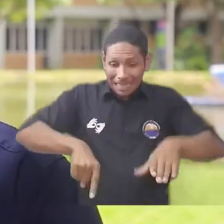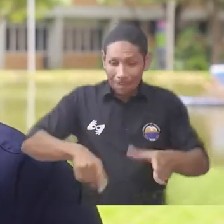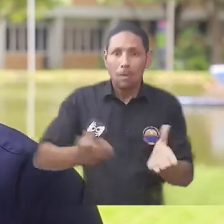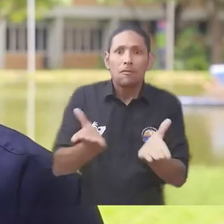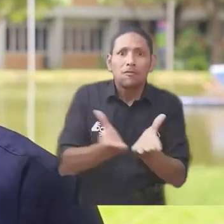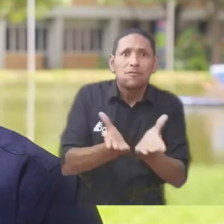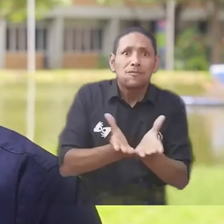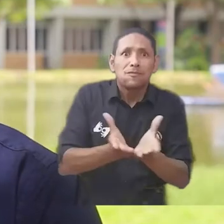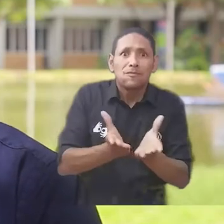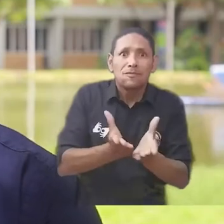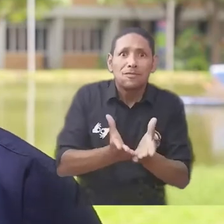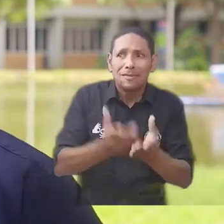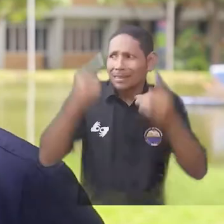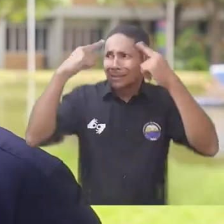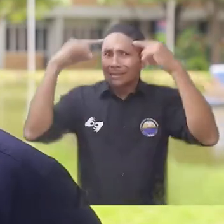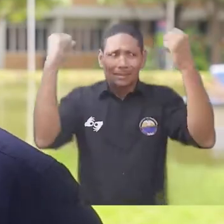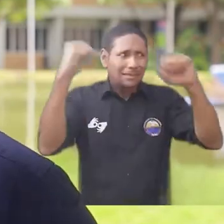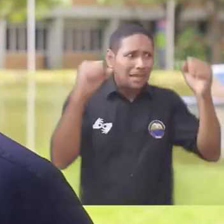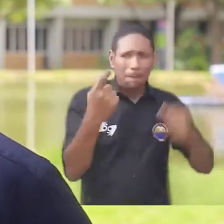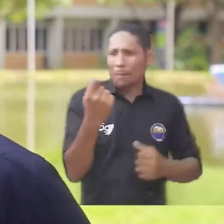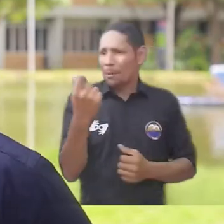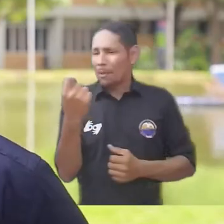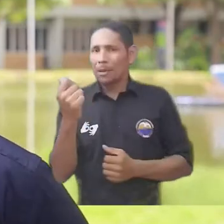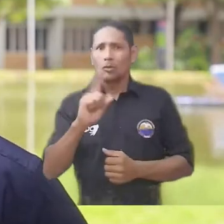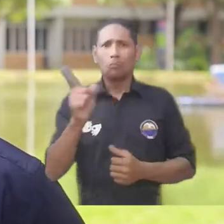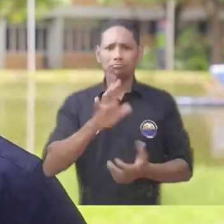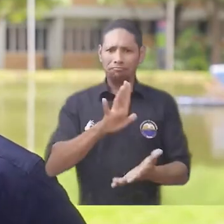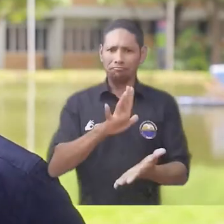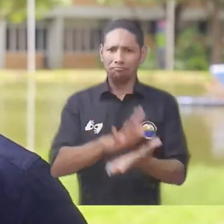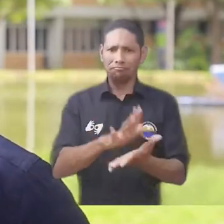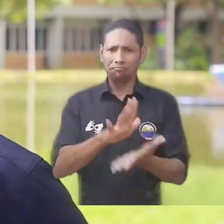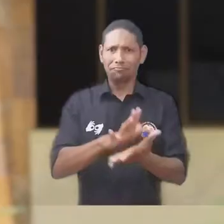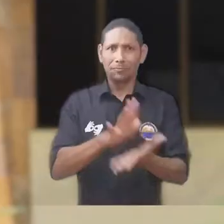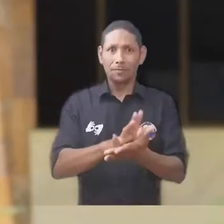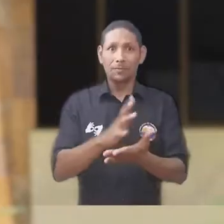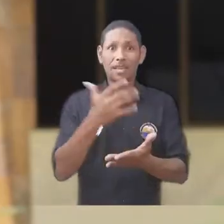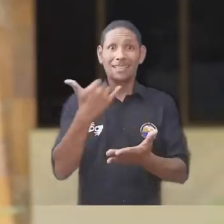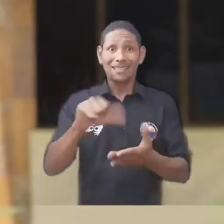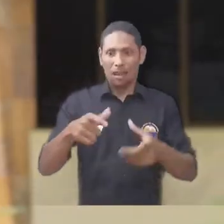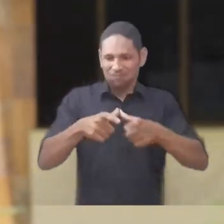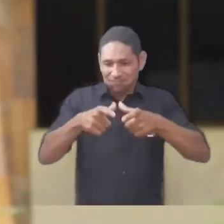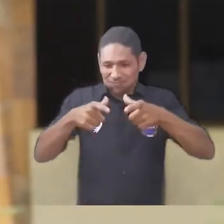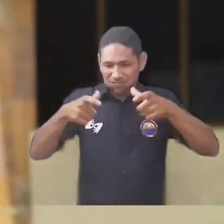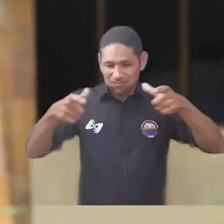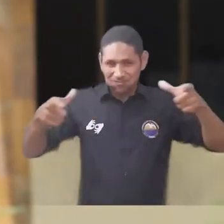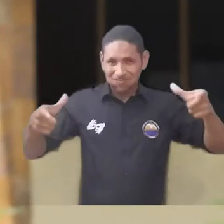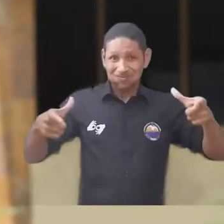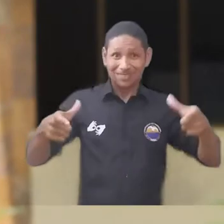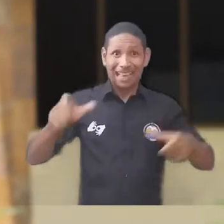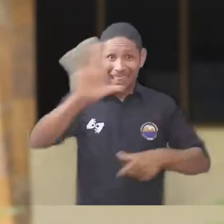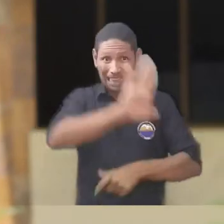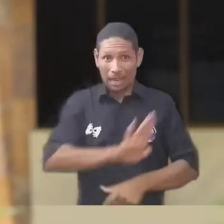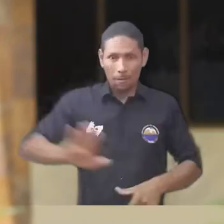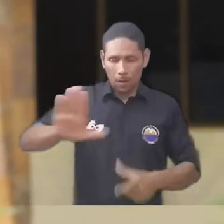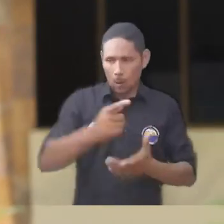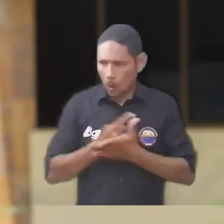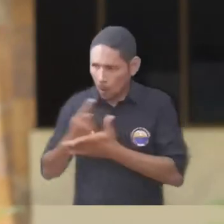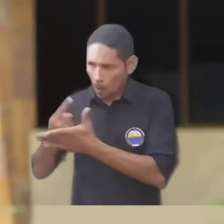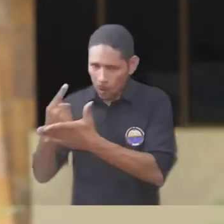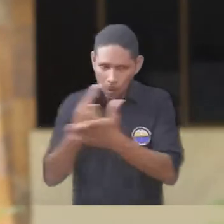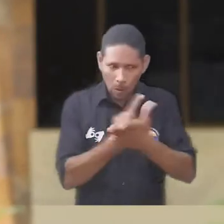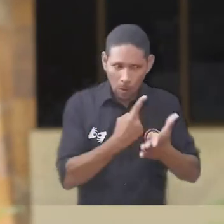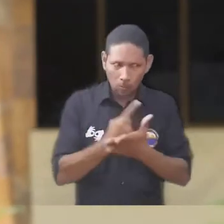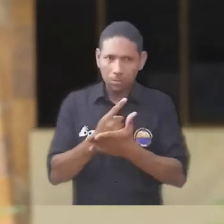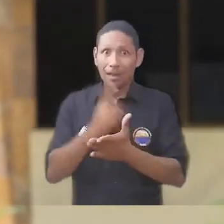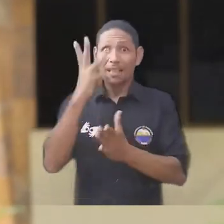semestre de manera tranquila sin preocuparse por resolver temas económicos. En tercer debate, la asamblea departamental aprobó la